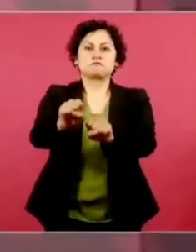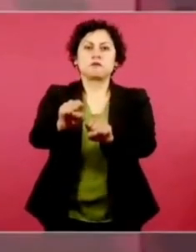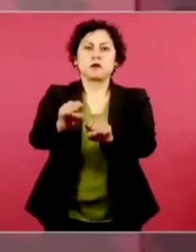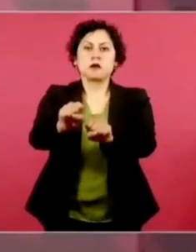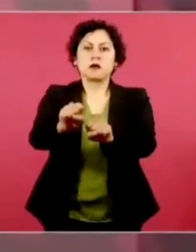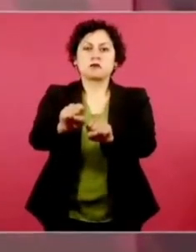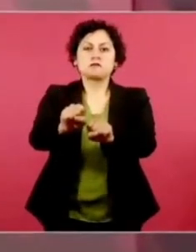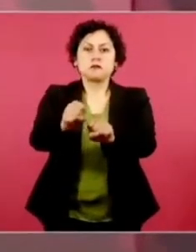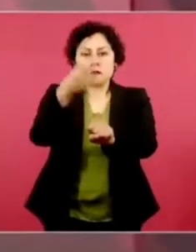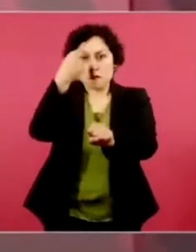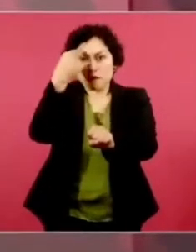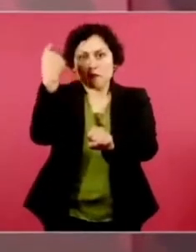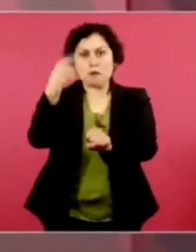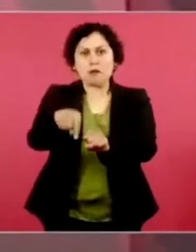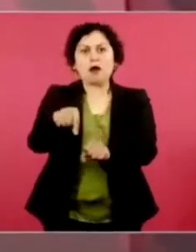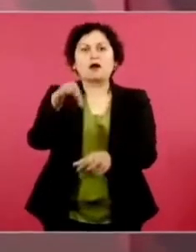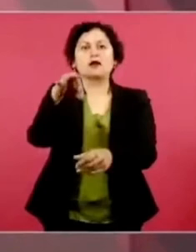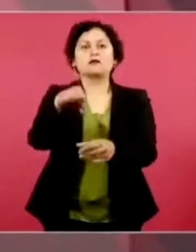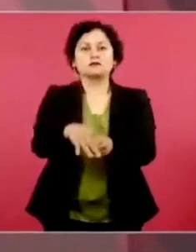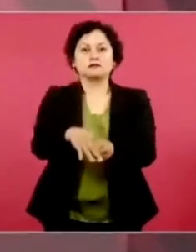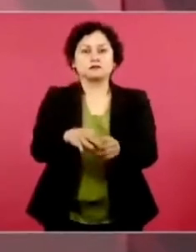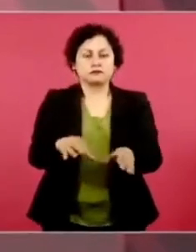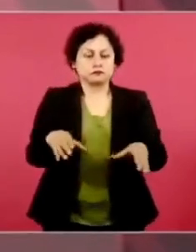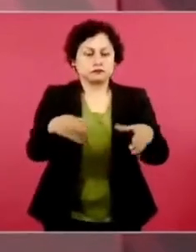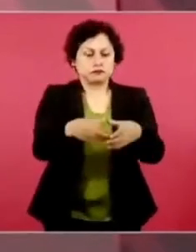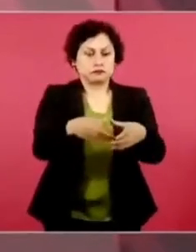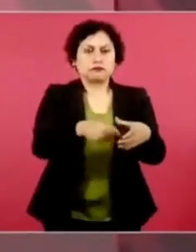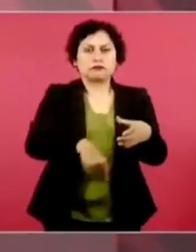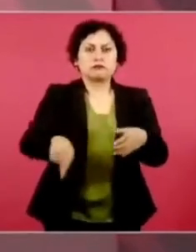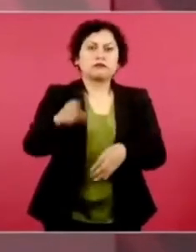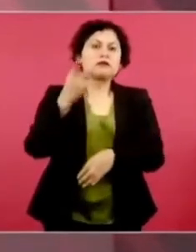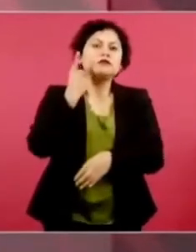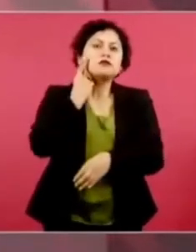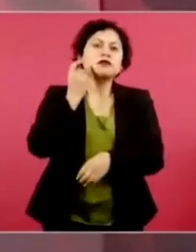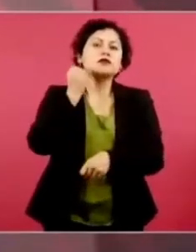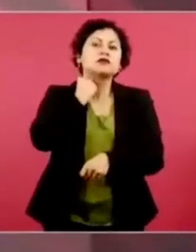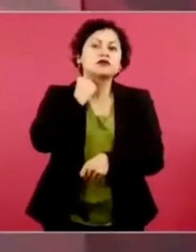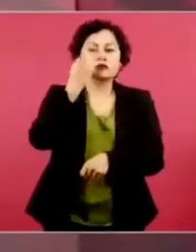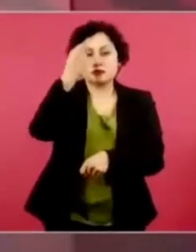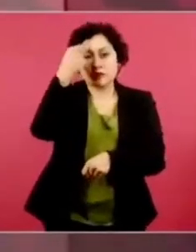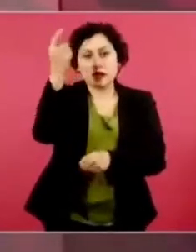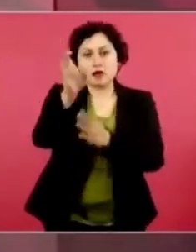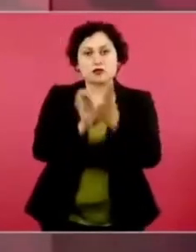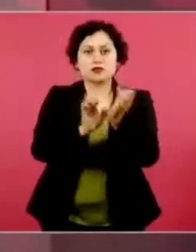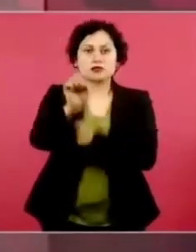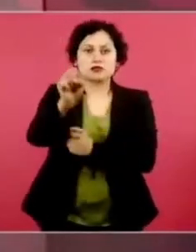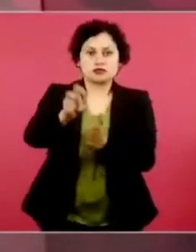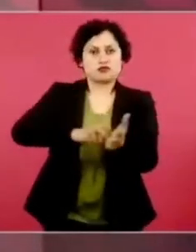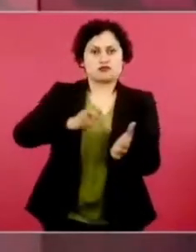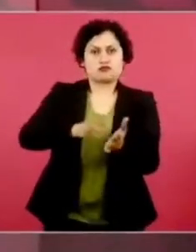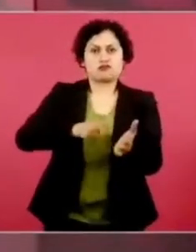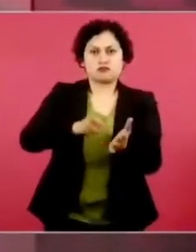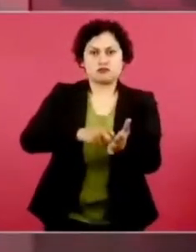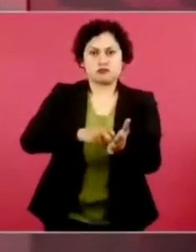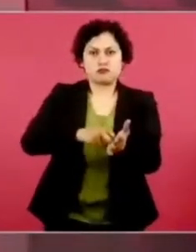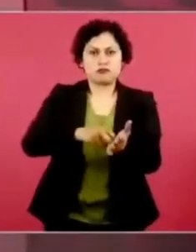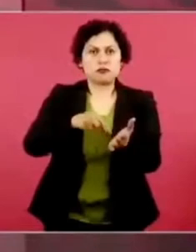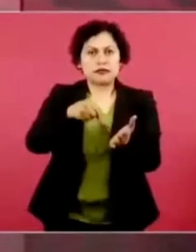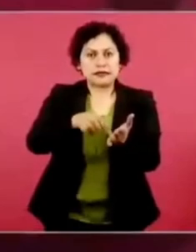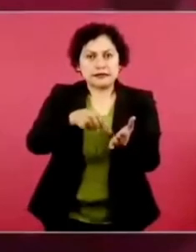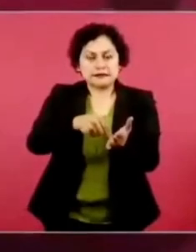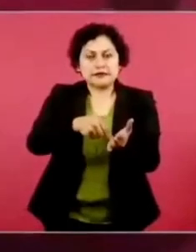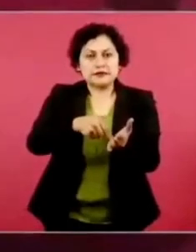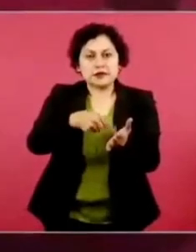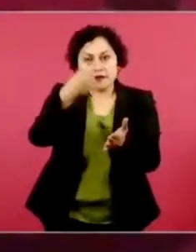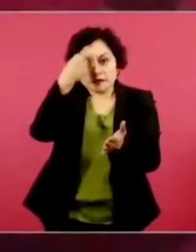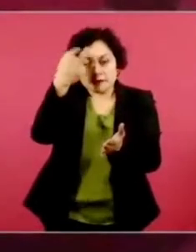los votos, la mayoría calificada para reformar la Constitución y devolverle a la Constitución